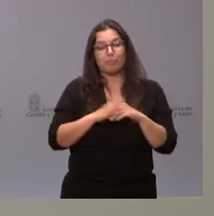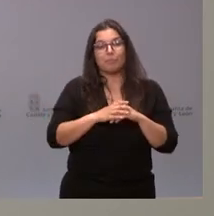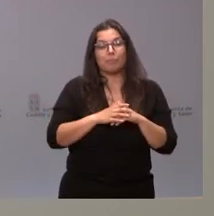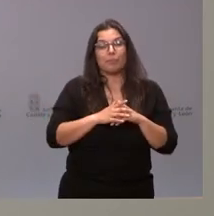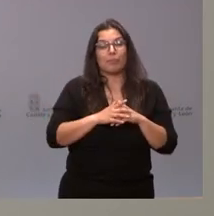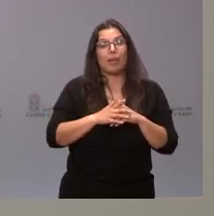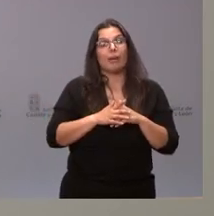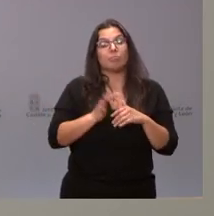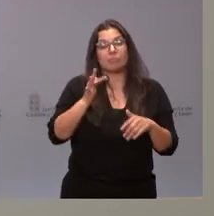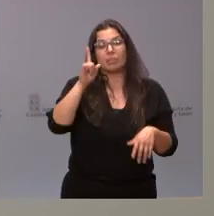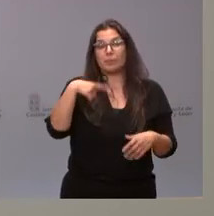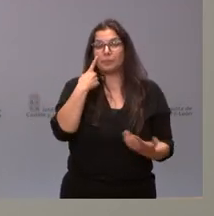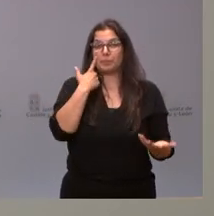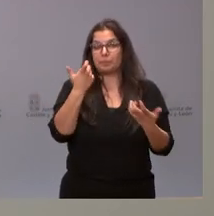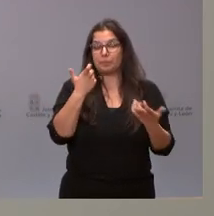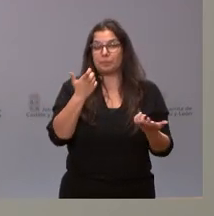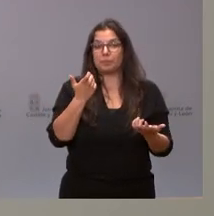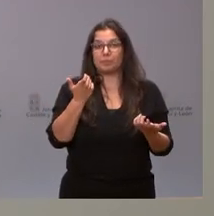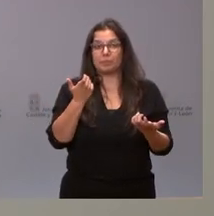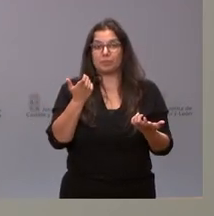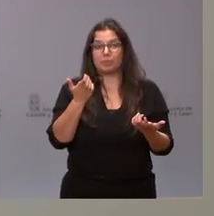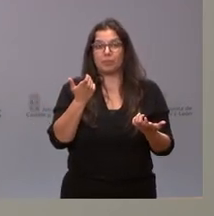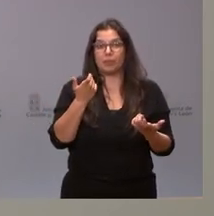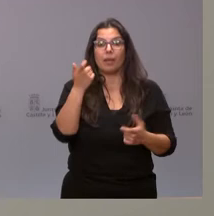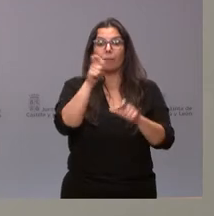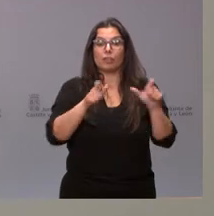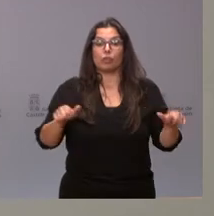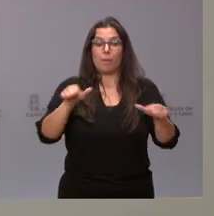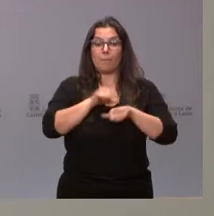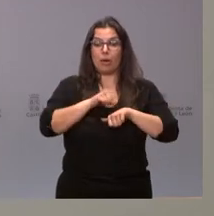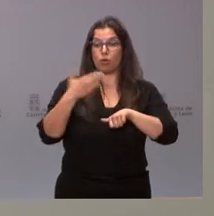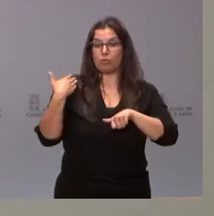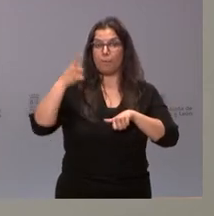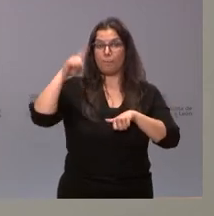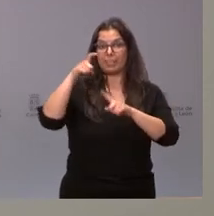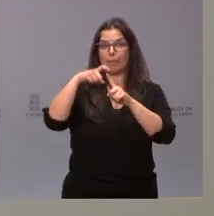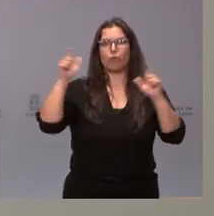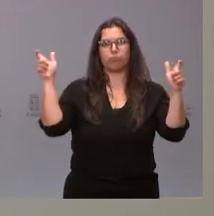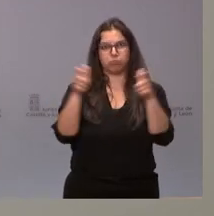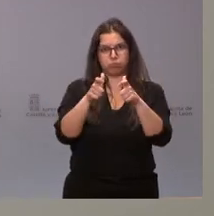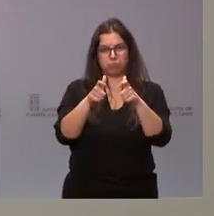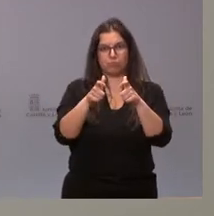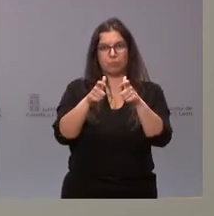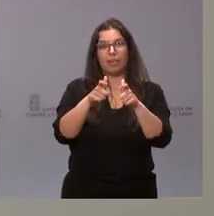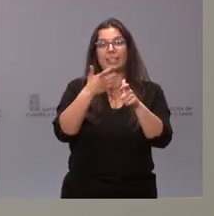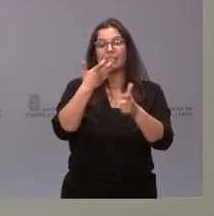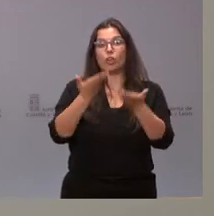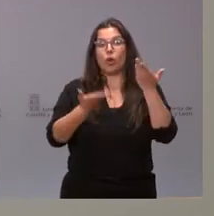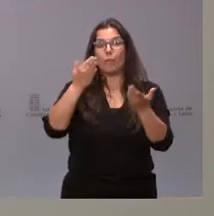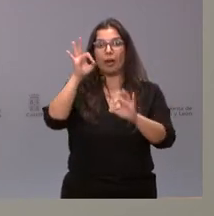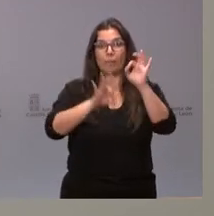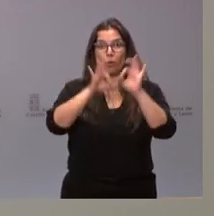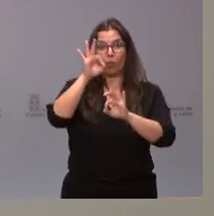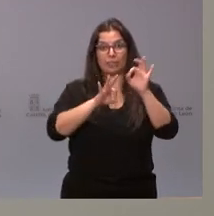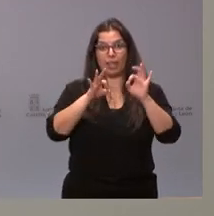se aprecia que el número de parados se ha reducido en el mes de mayo y que esta reducción porcentualmente ha sido mayor que la registrada en el conjunto